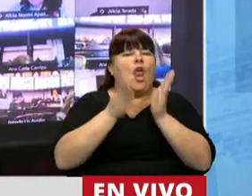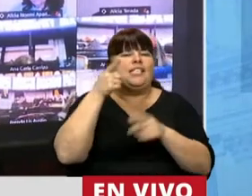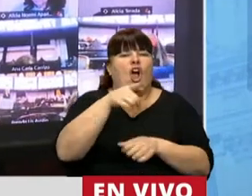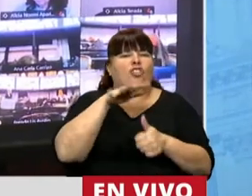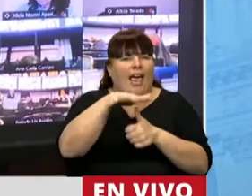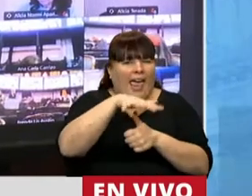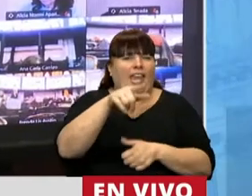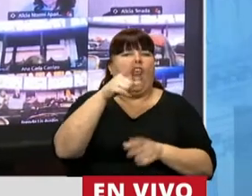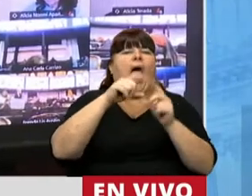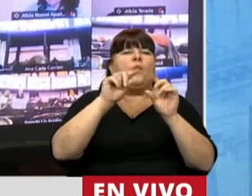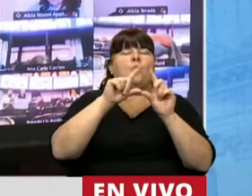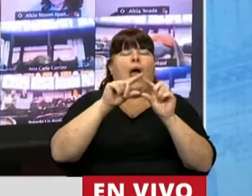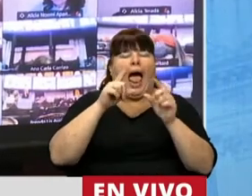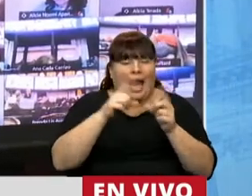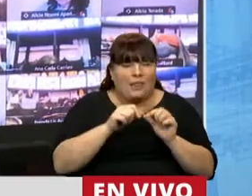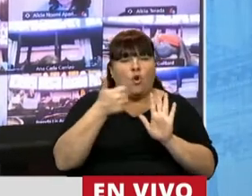género en su artículo número 6.